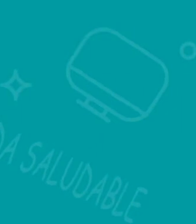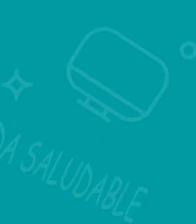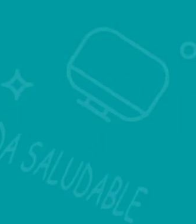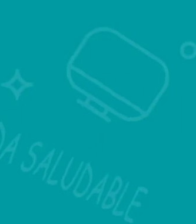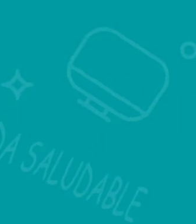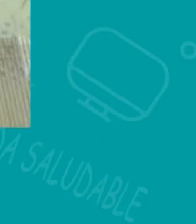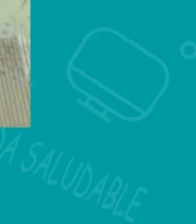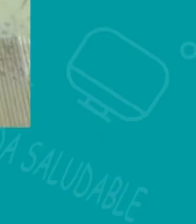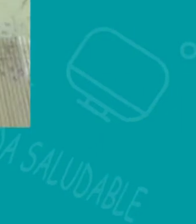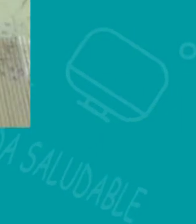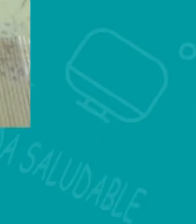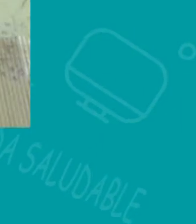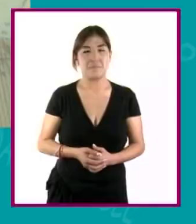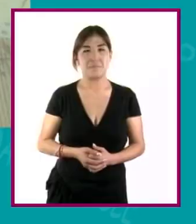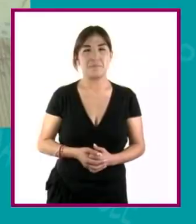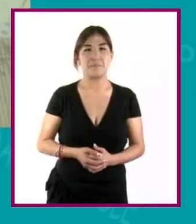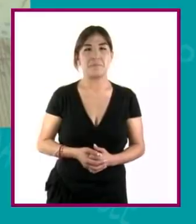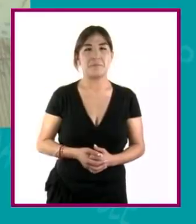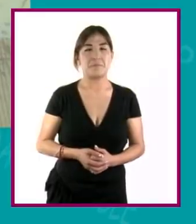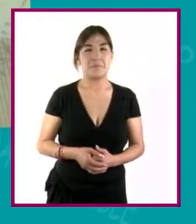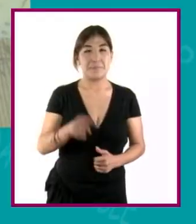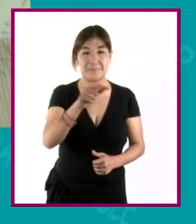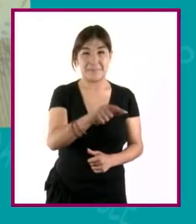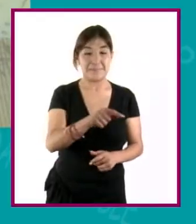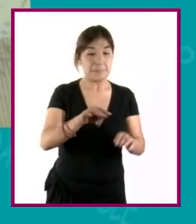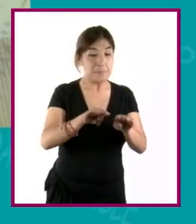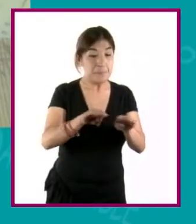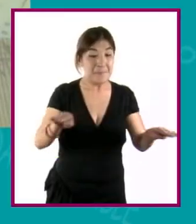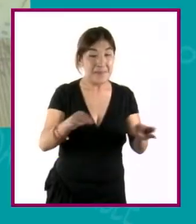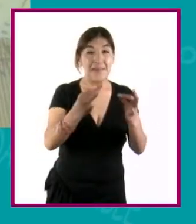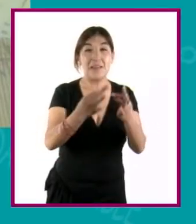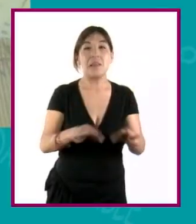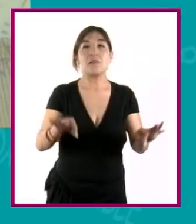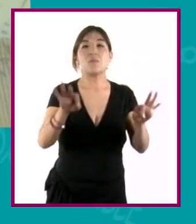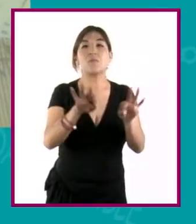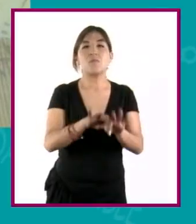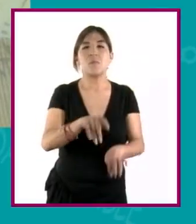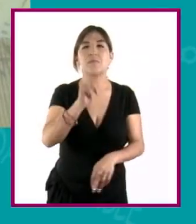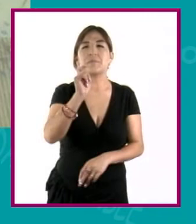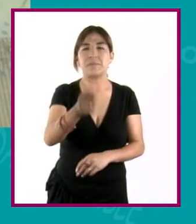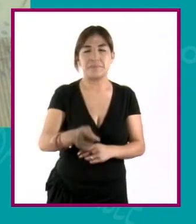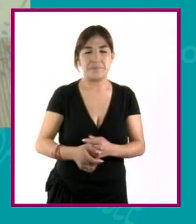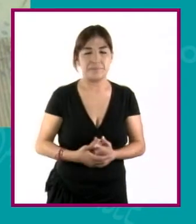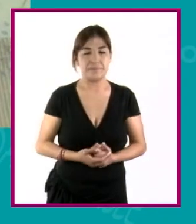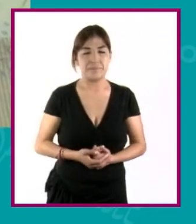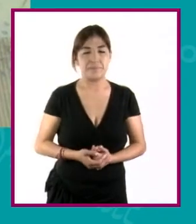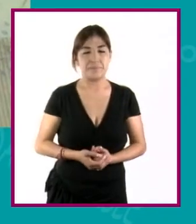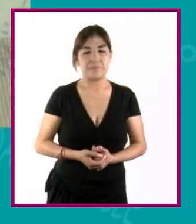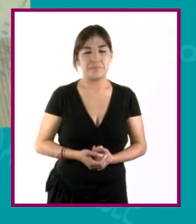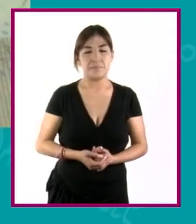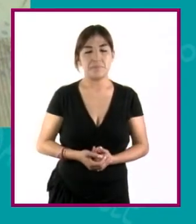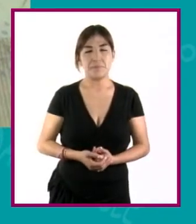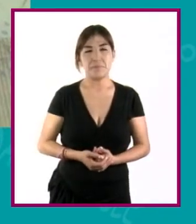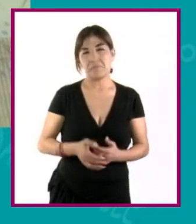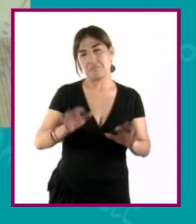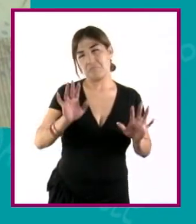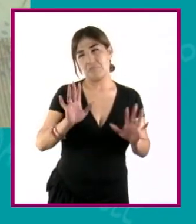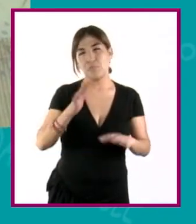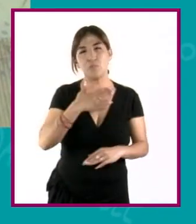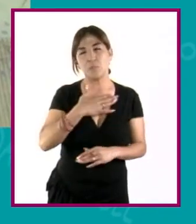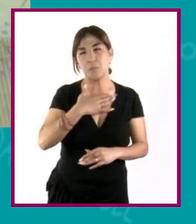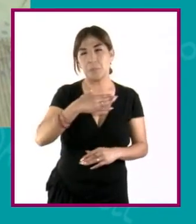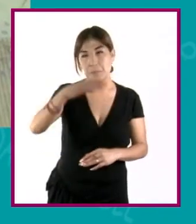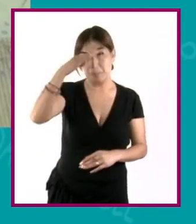¿Cuál La medida más importante tiene que ver con... Yo pensaría que son dos